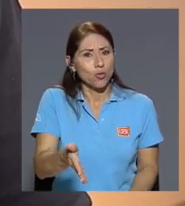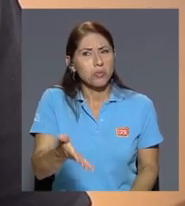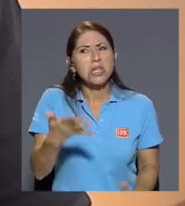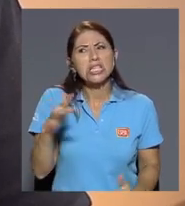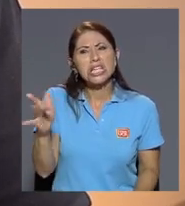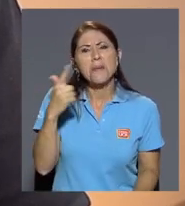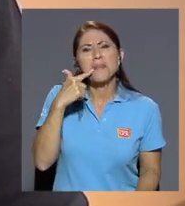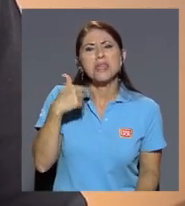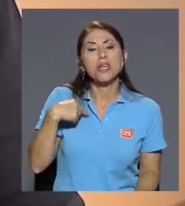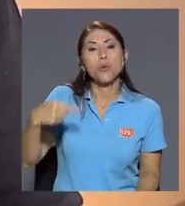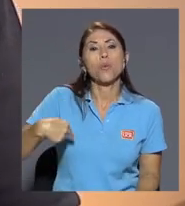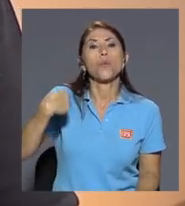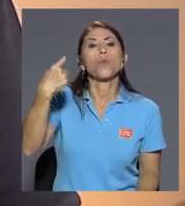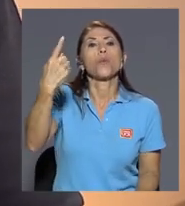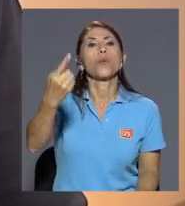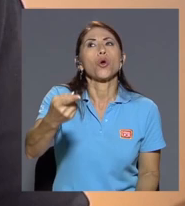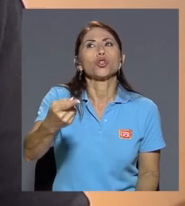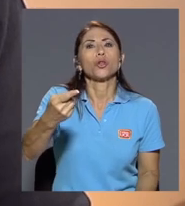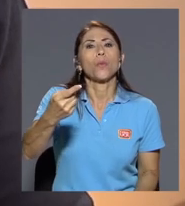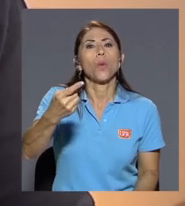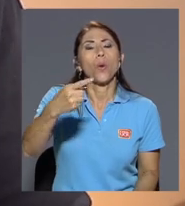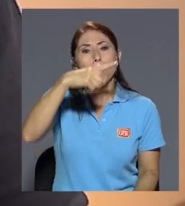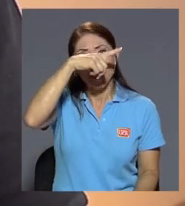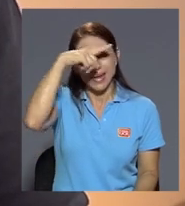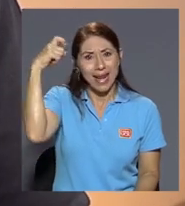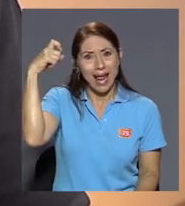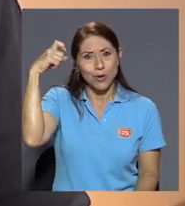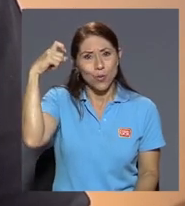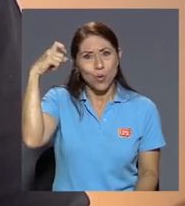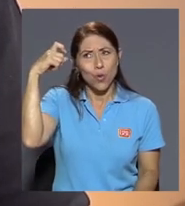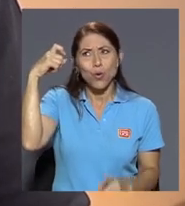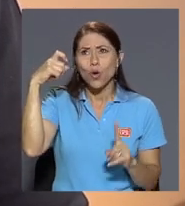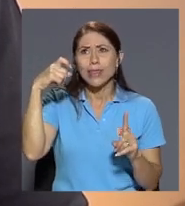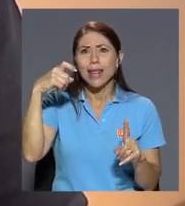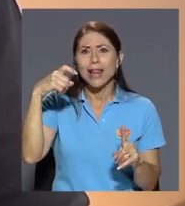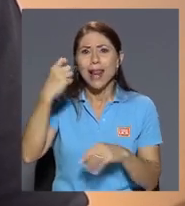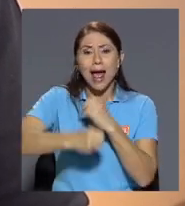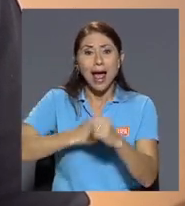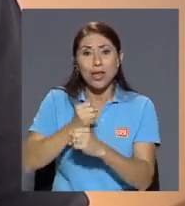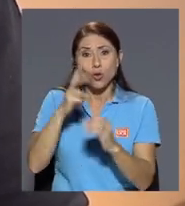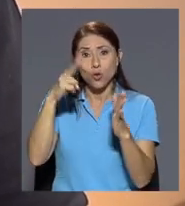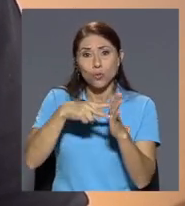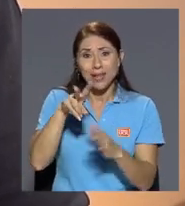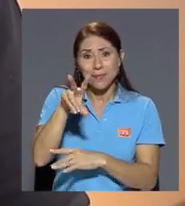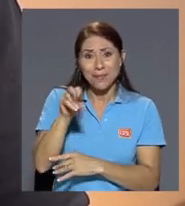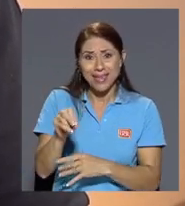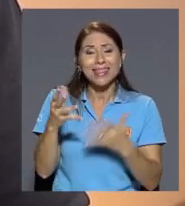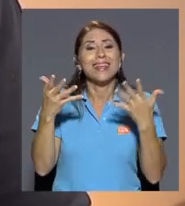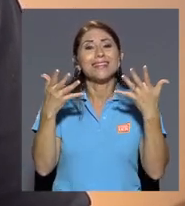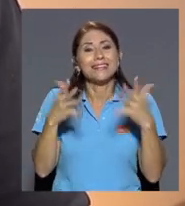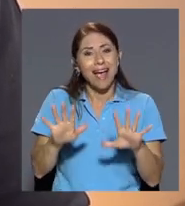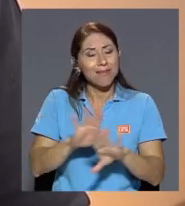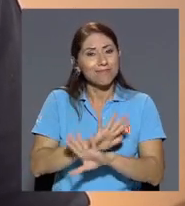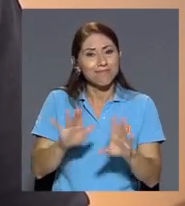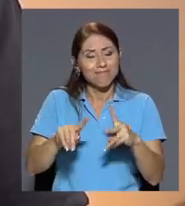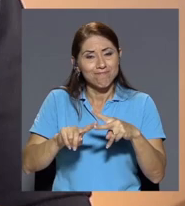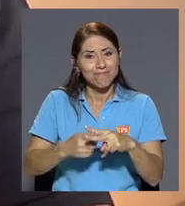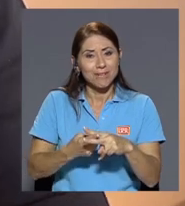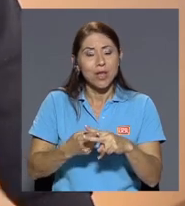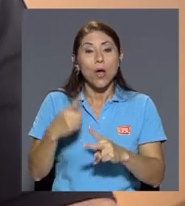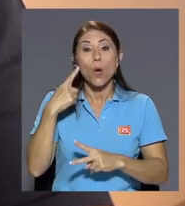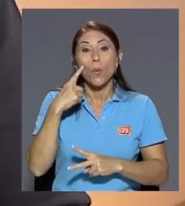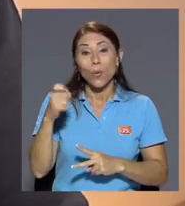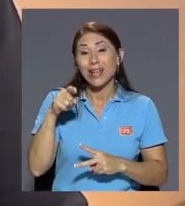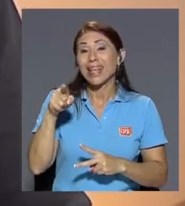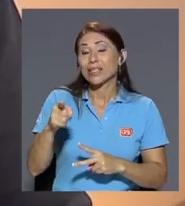próximo verano no este de 2019 sino desde 2030 ellos ya entrarían porque si lleva un